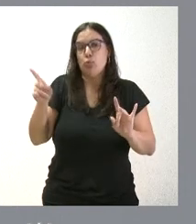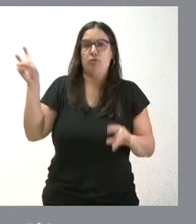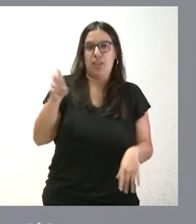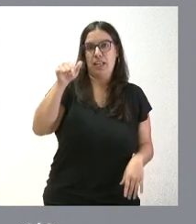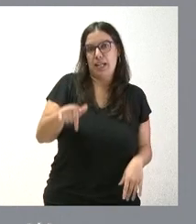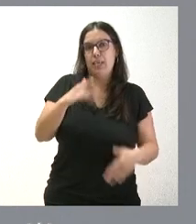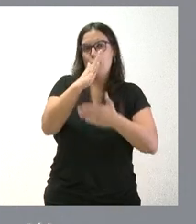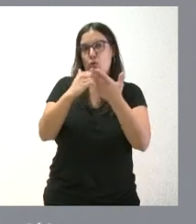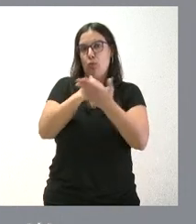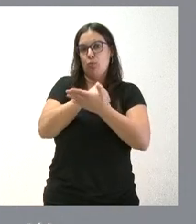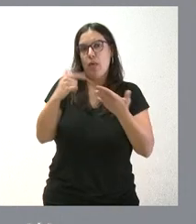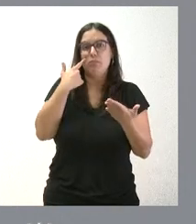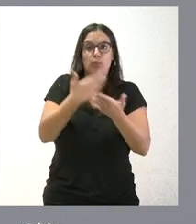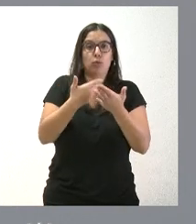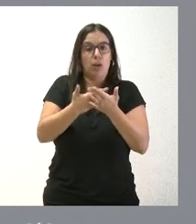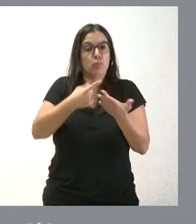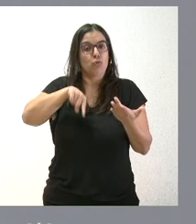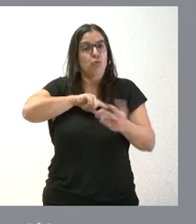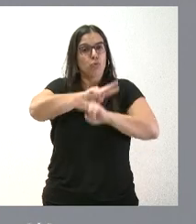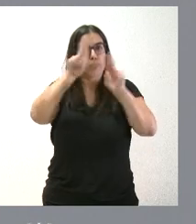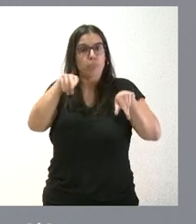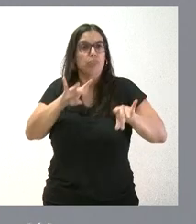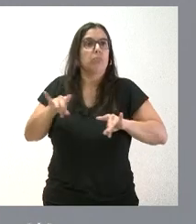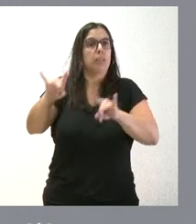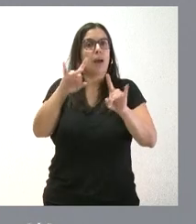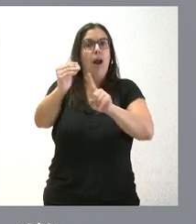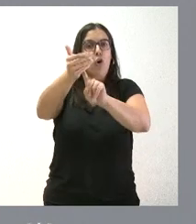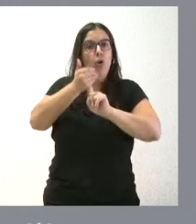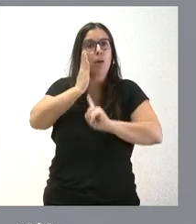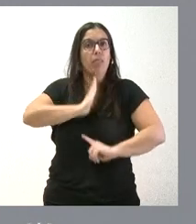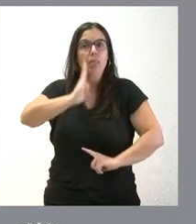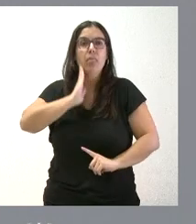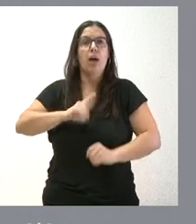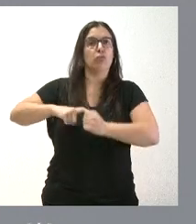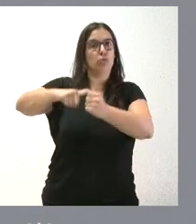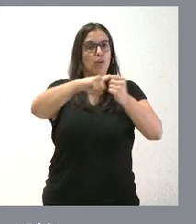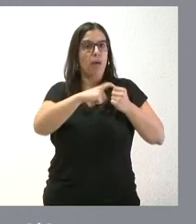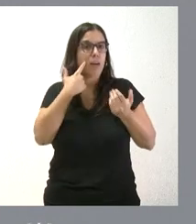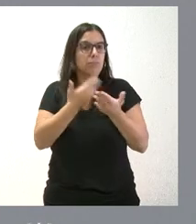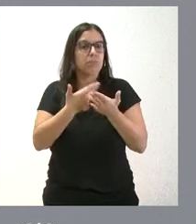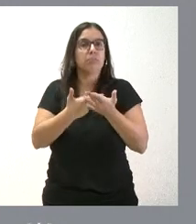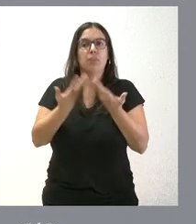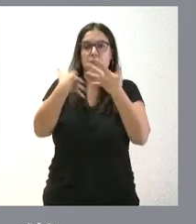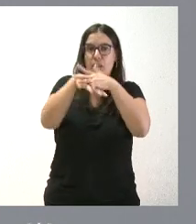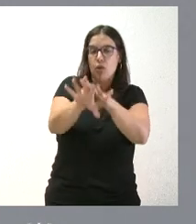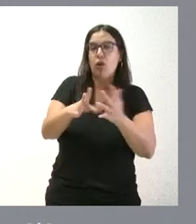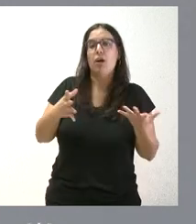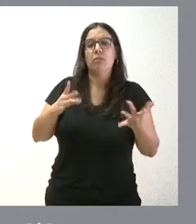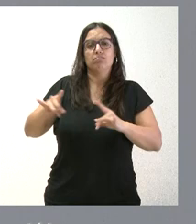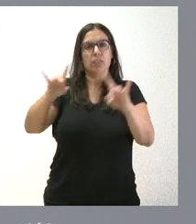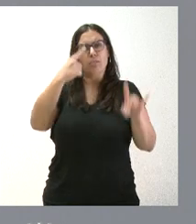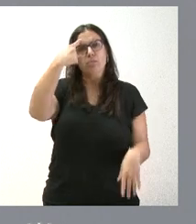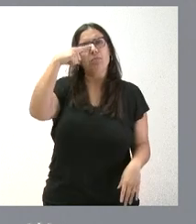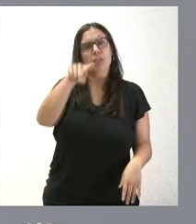nuestra comunidad y demostraremos lo que somos. Una tierra de acogida, una tierra solidaria, una tierra integradora, una tierra que sabe